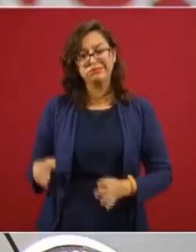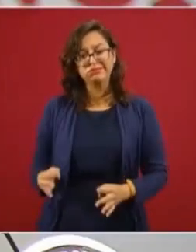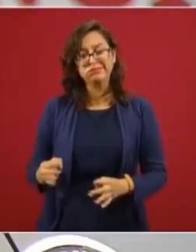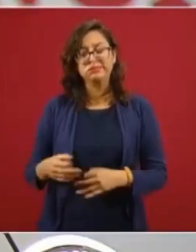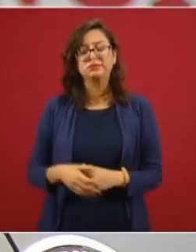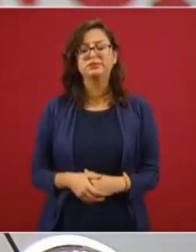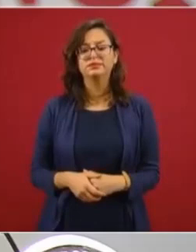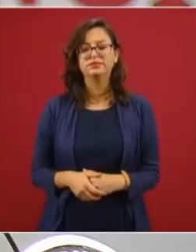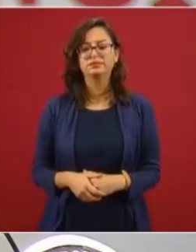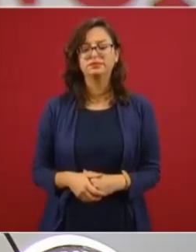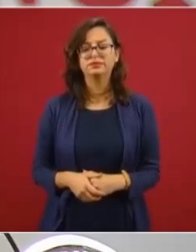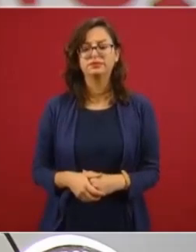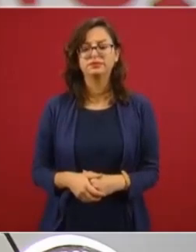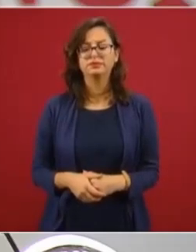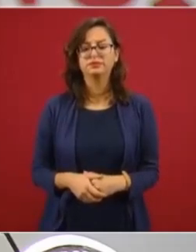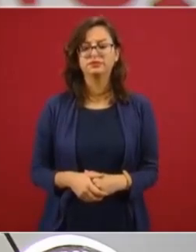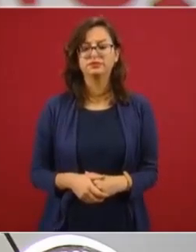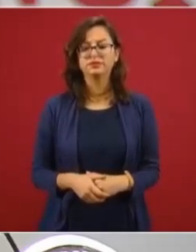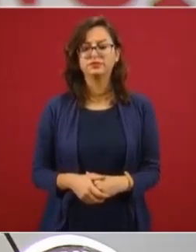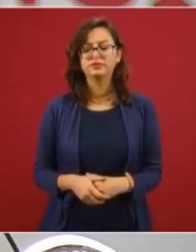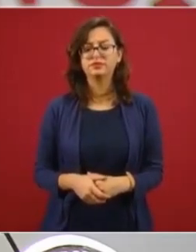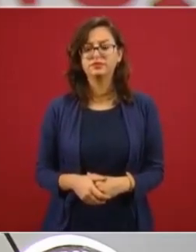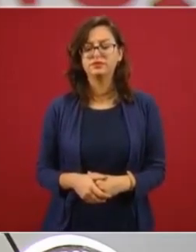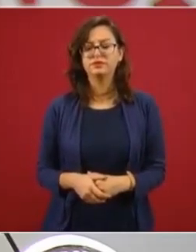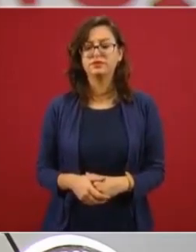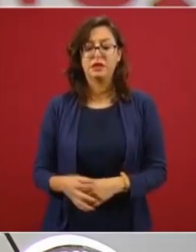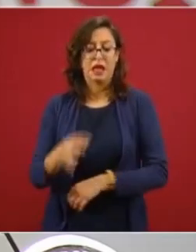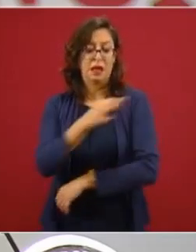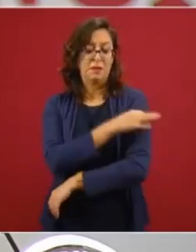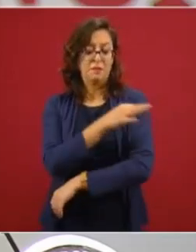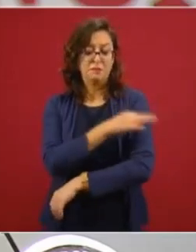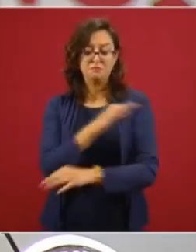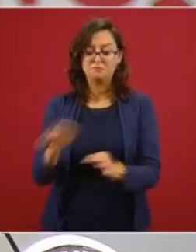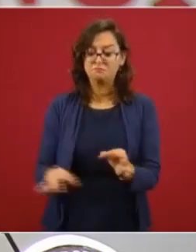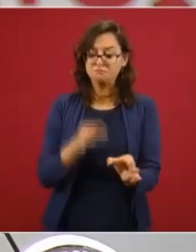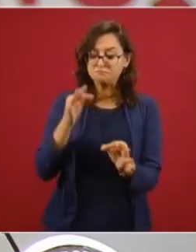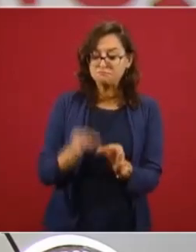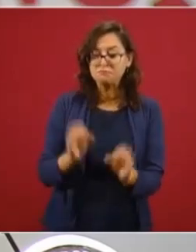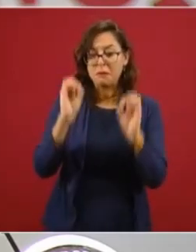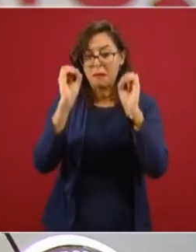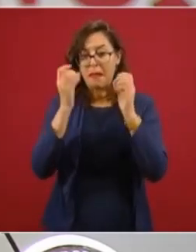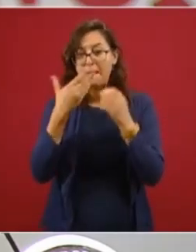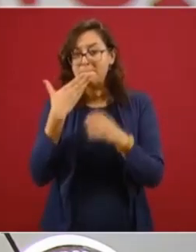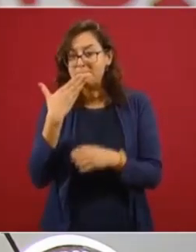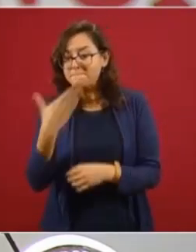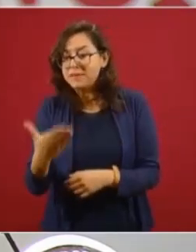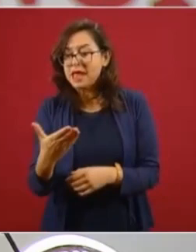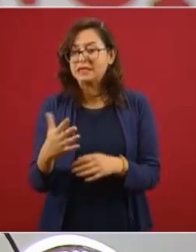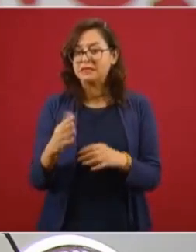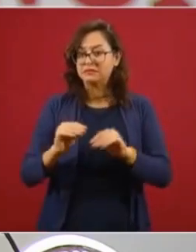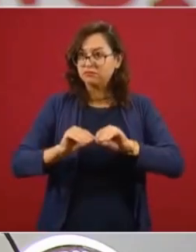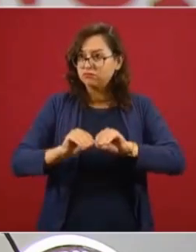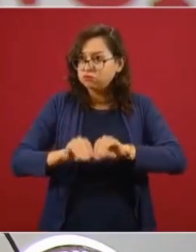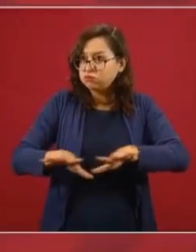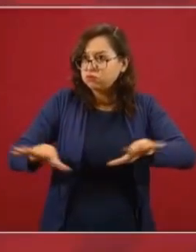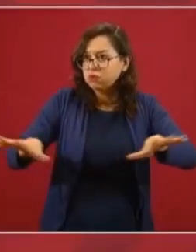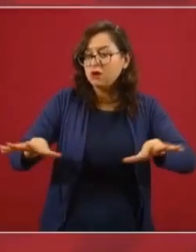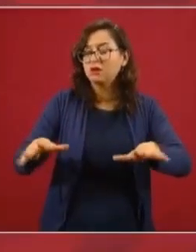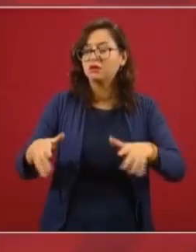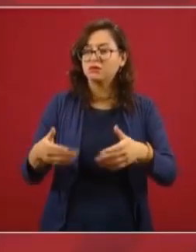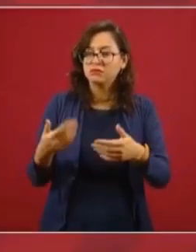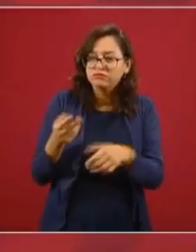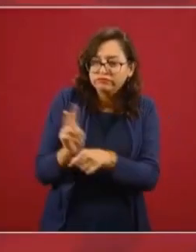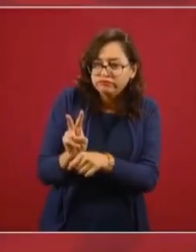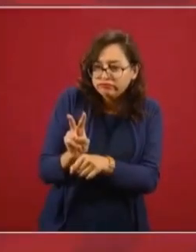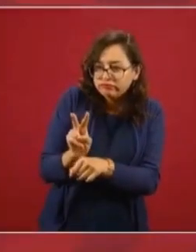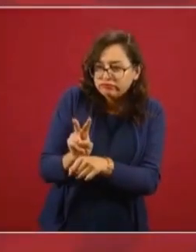La fase clínica 3, para probar su eficacia y efectos a gran escala, es en la que se encuentra actualmente y es la